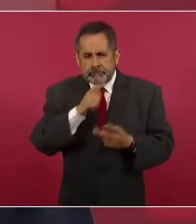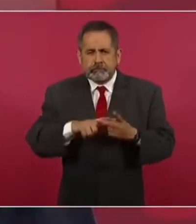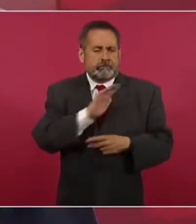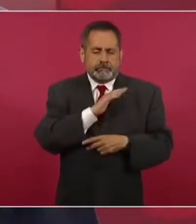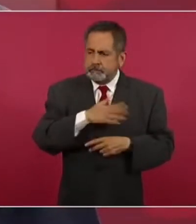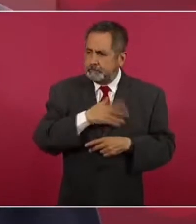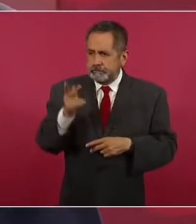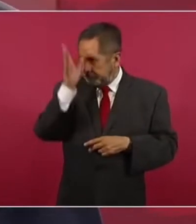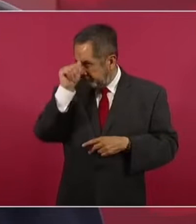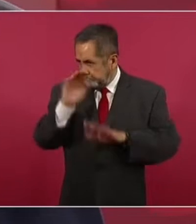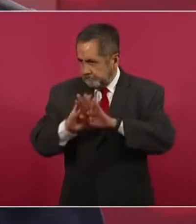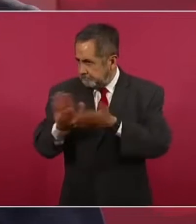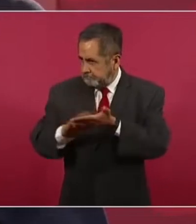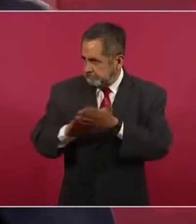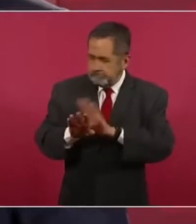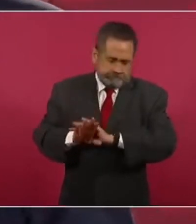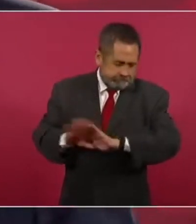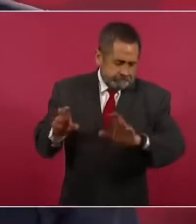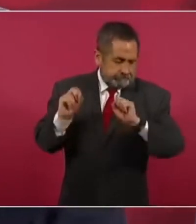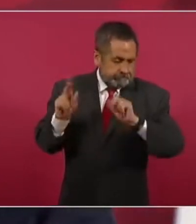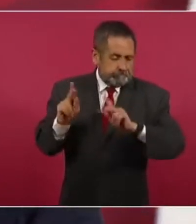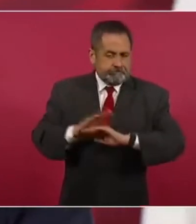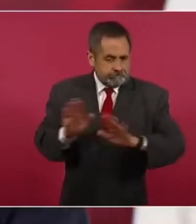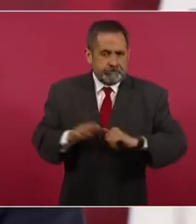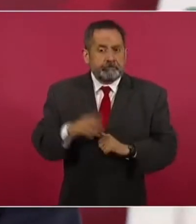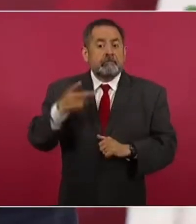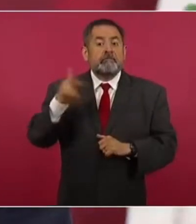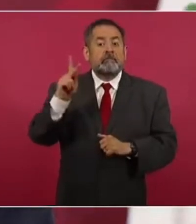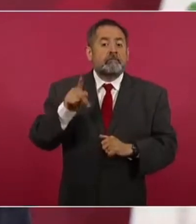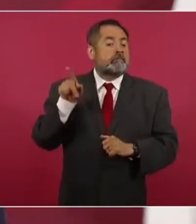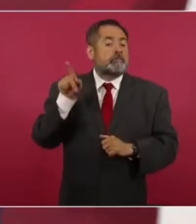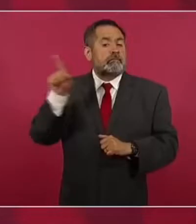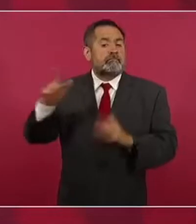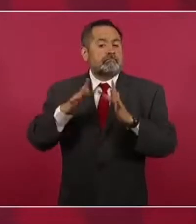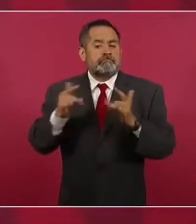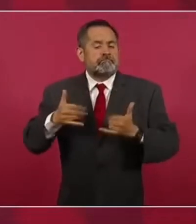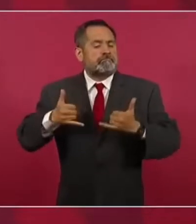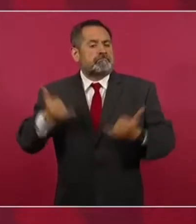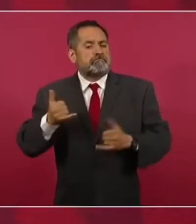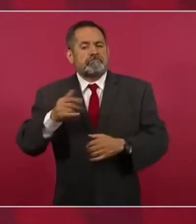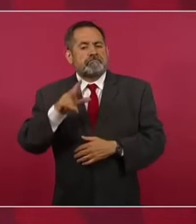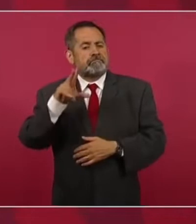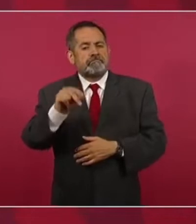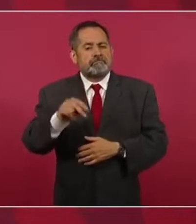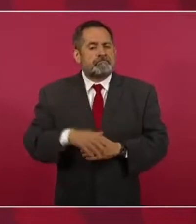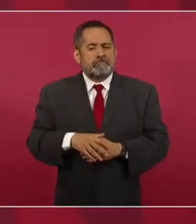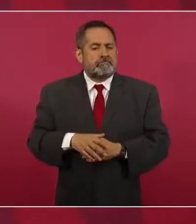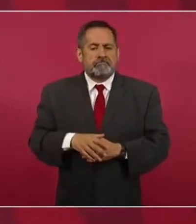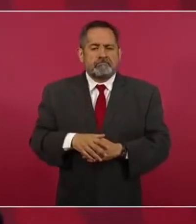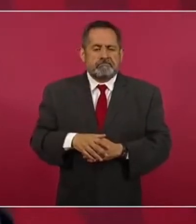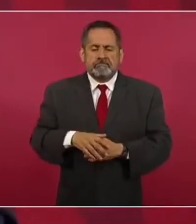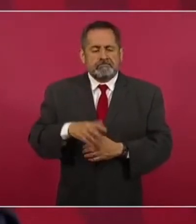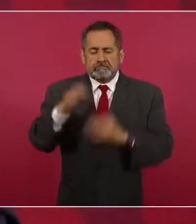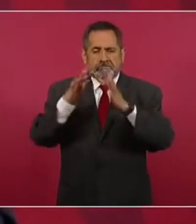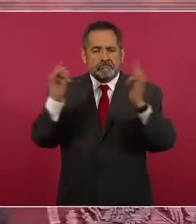España. Pero los franceses no buscaban el